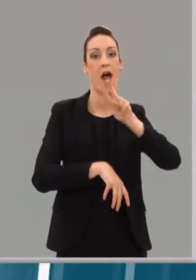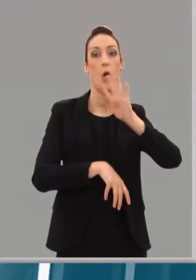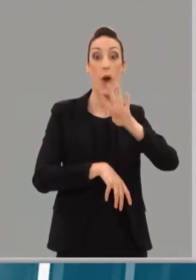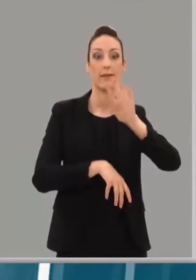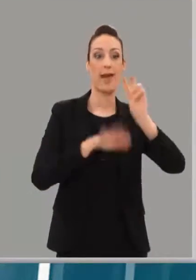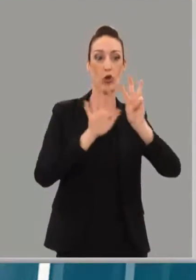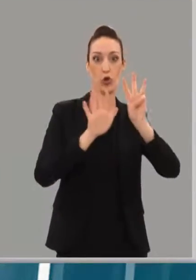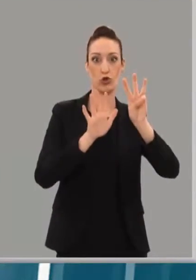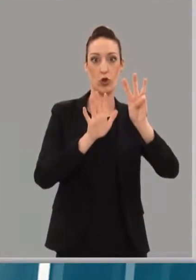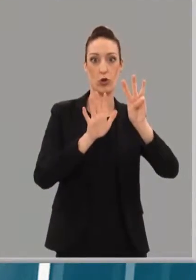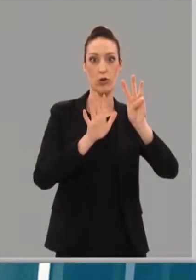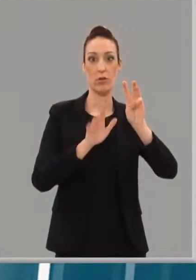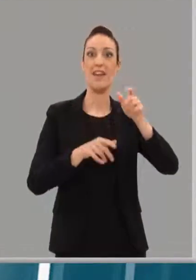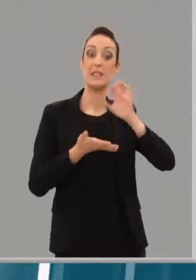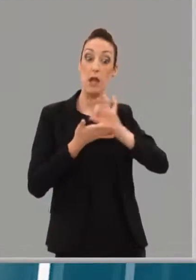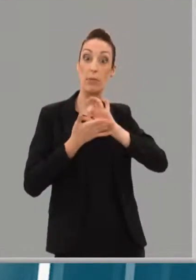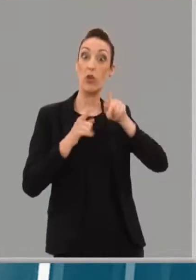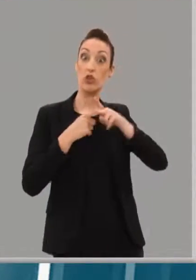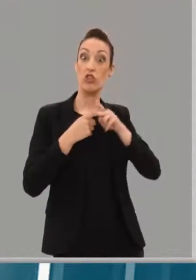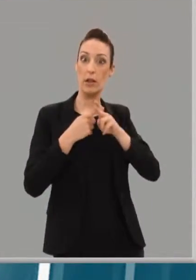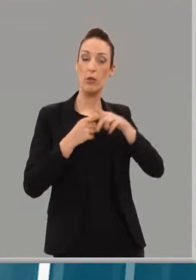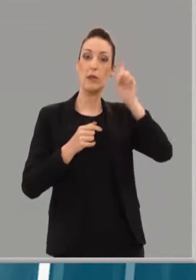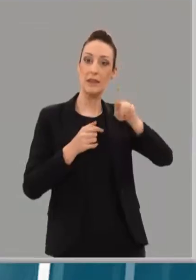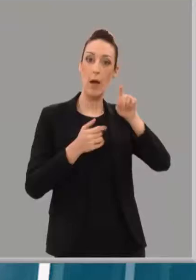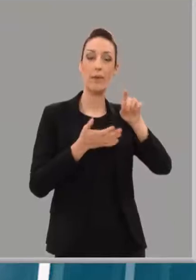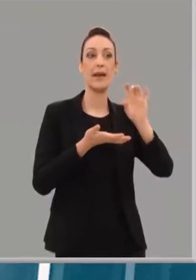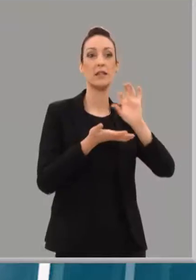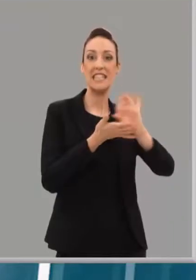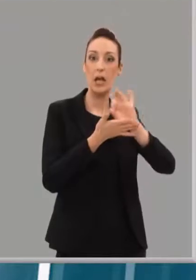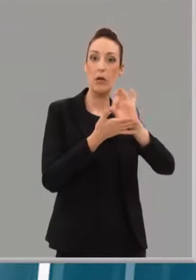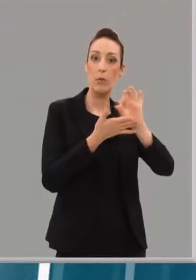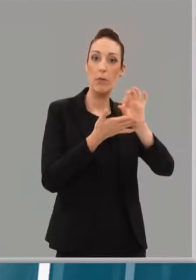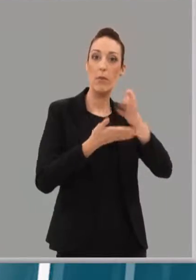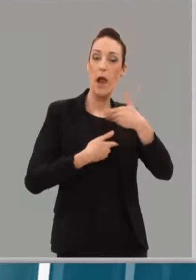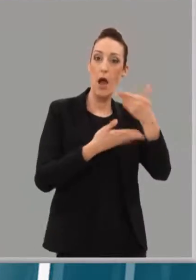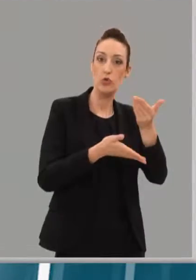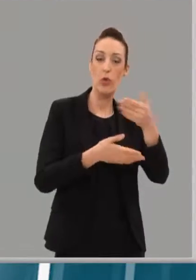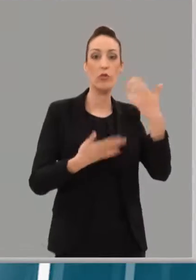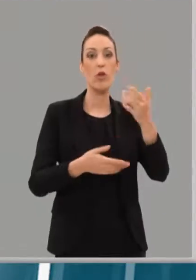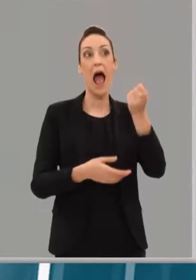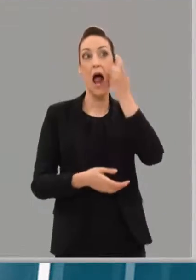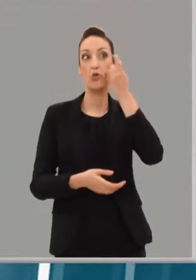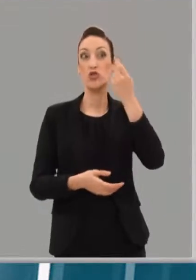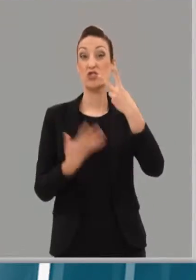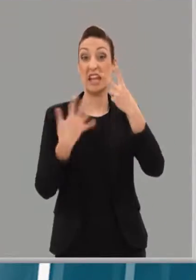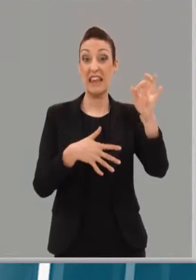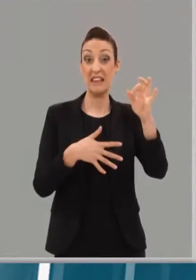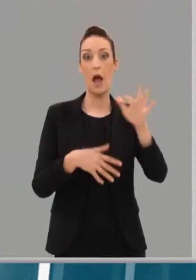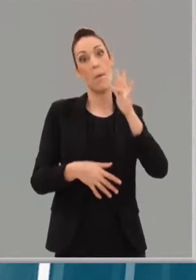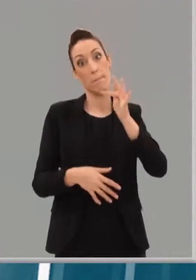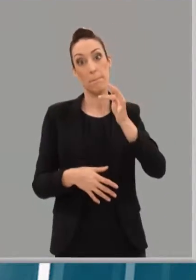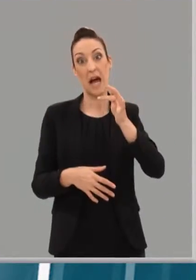técnico, pero también de intendencia. Así que es un evento en el que participan 70 alumnos, otros tantos profesores